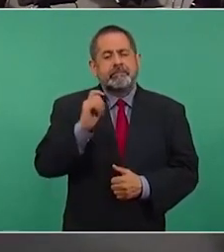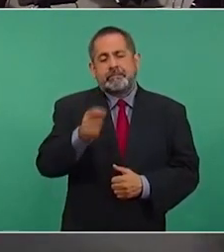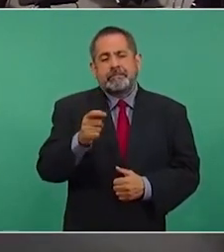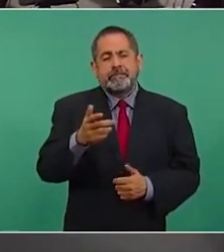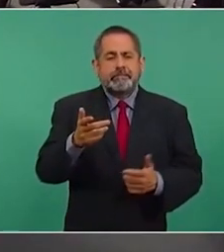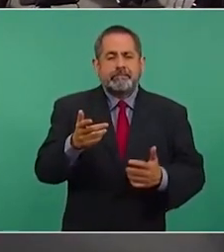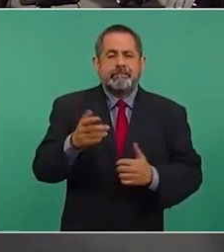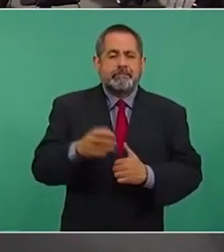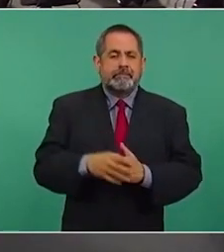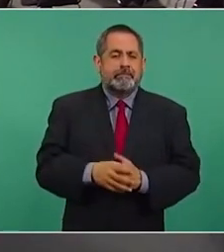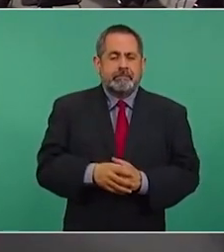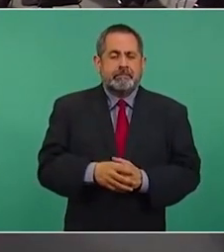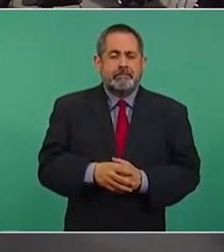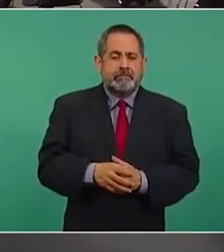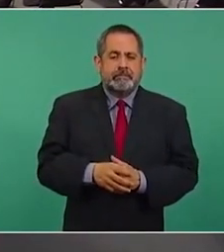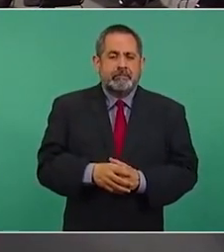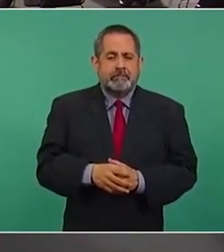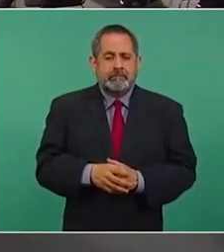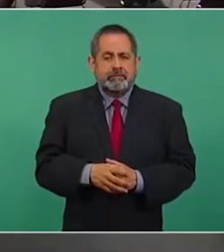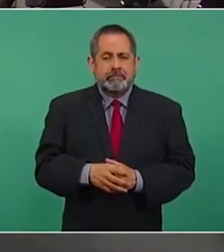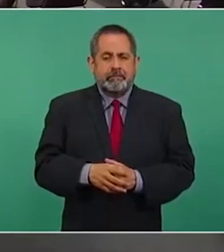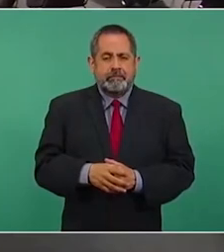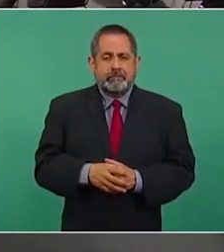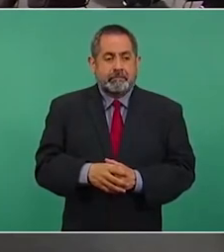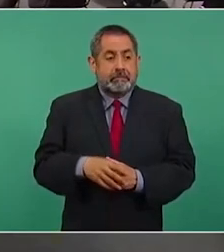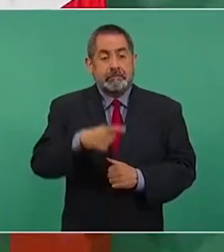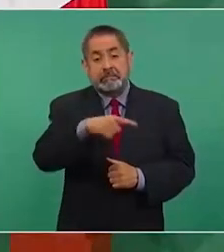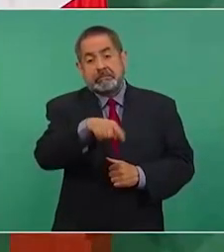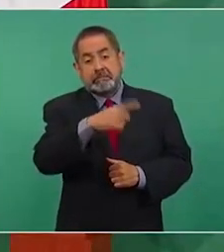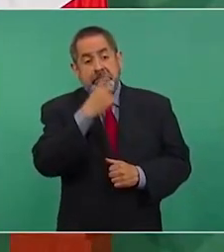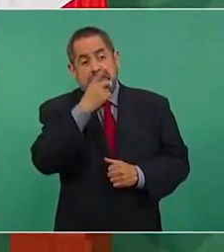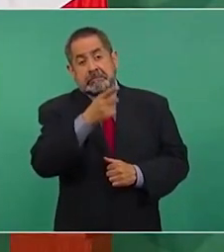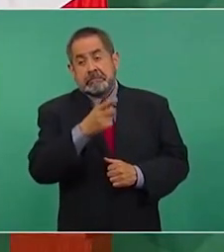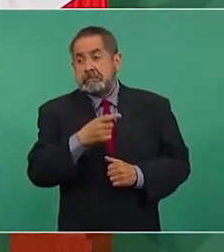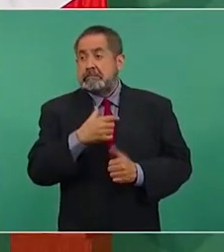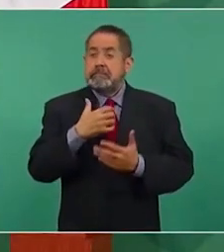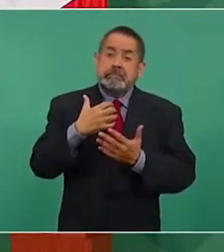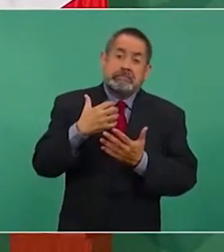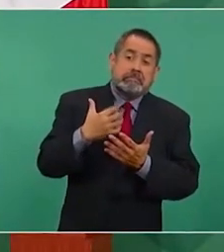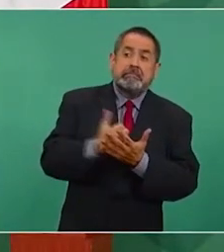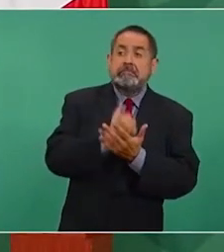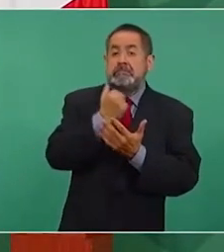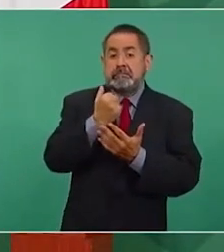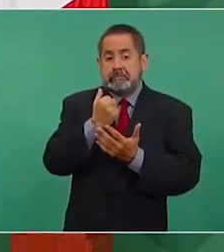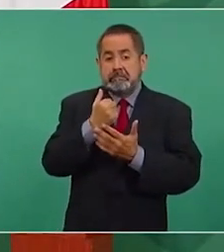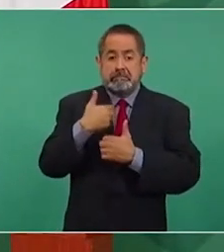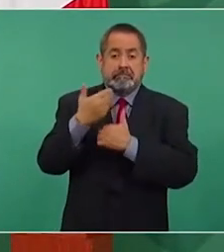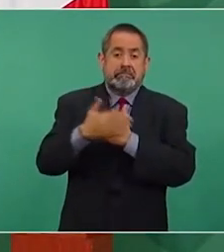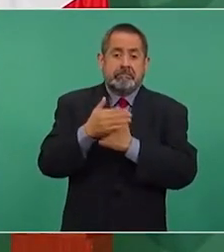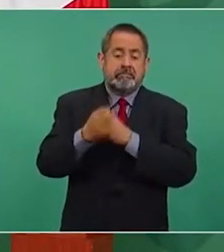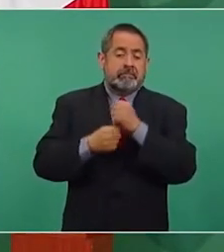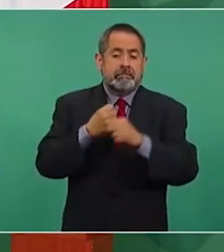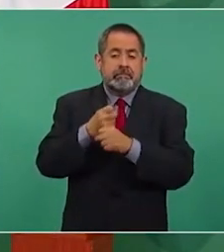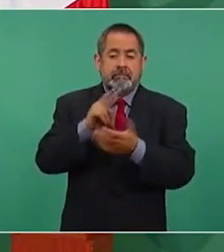ganar en el 24.